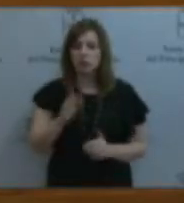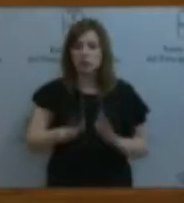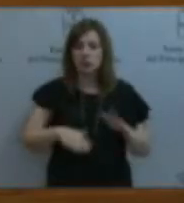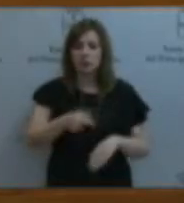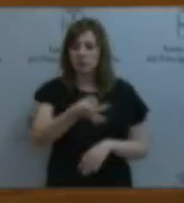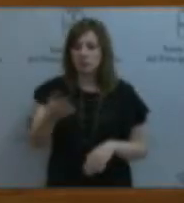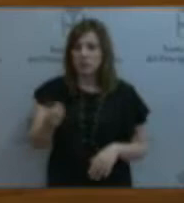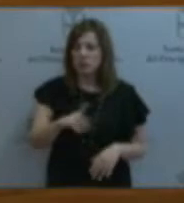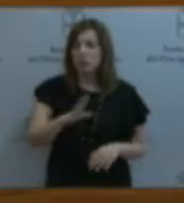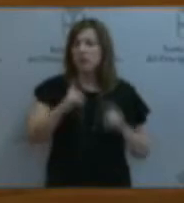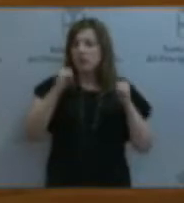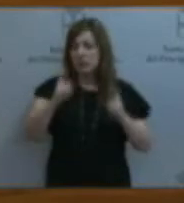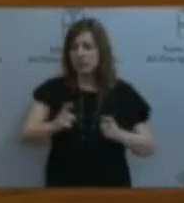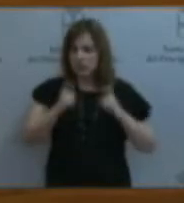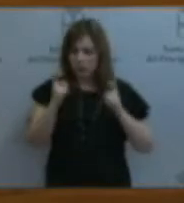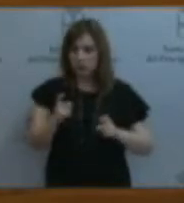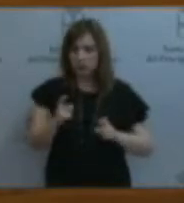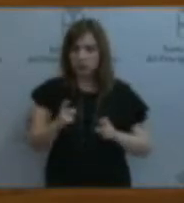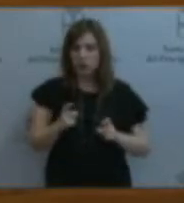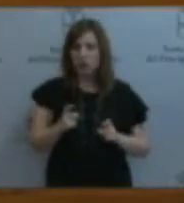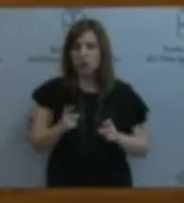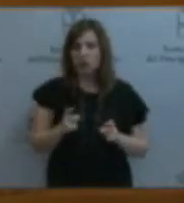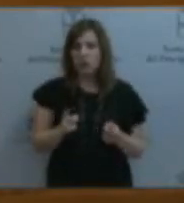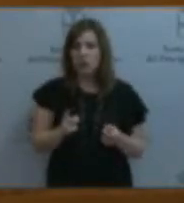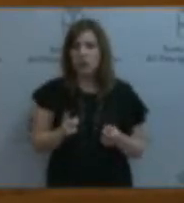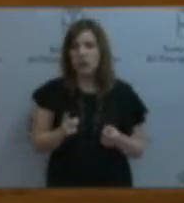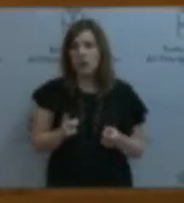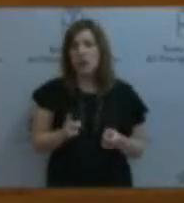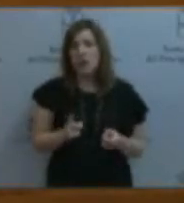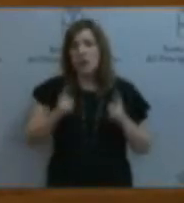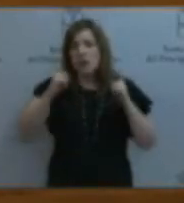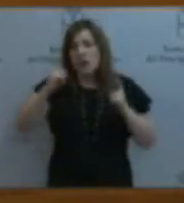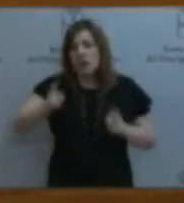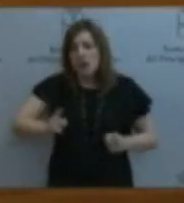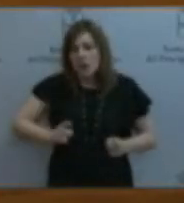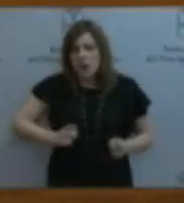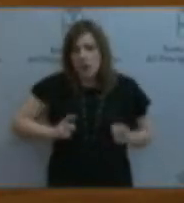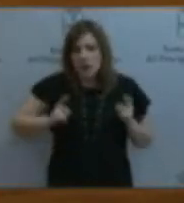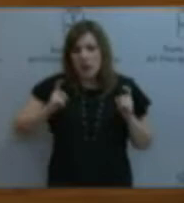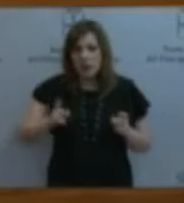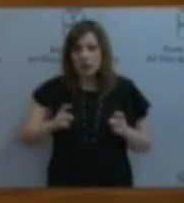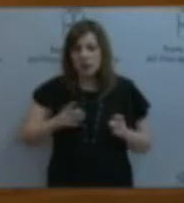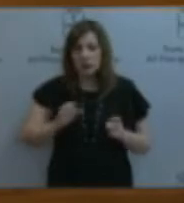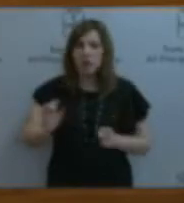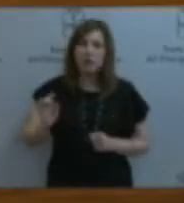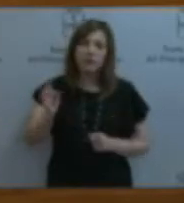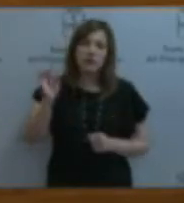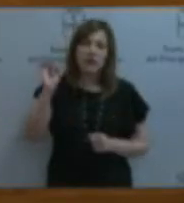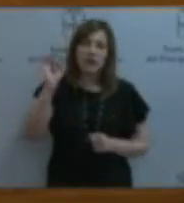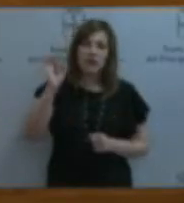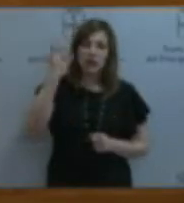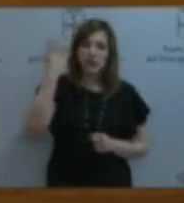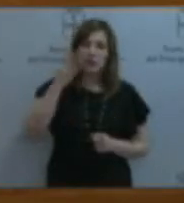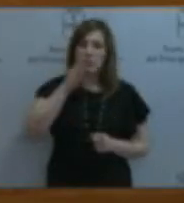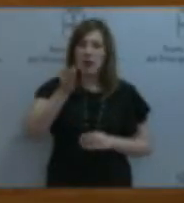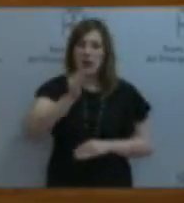de sacar el pie de las arenas moverizas en las que el Gobierno quiere atrapar cualquier iniciativa de reparación a las personas